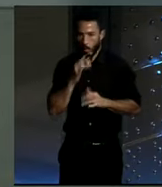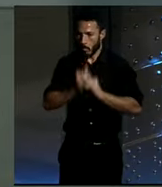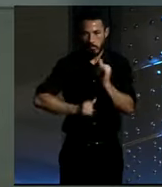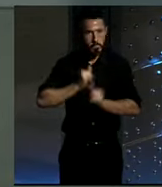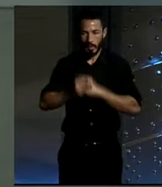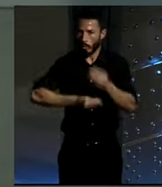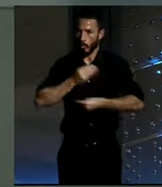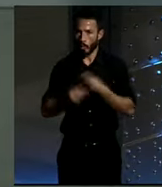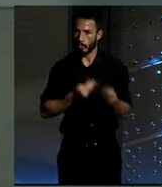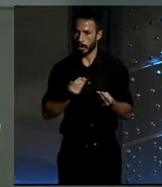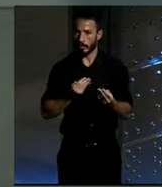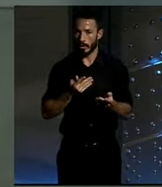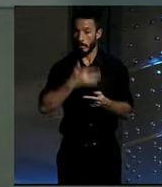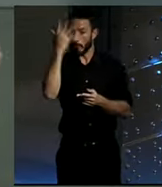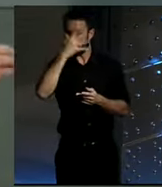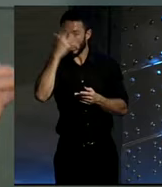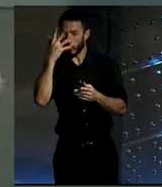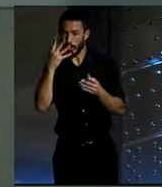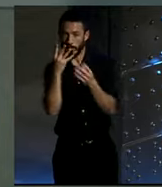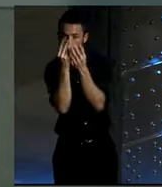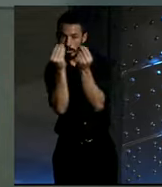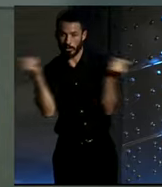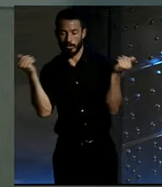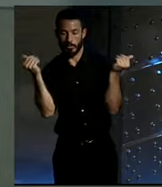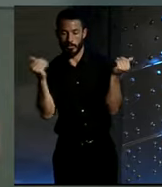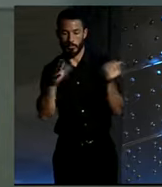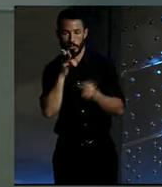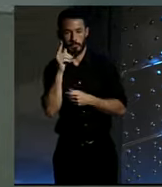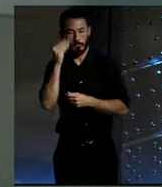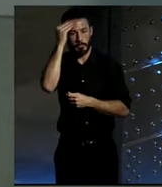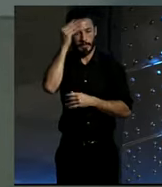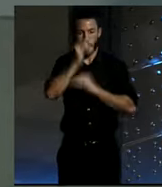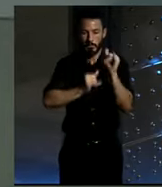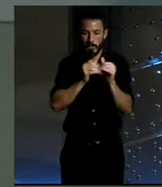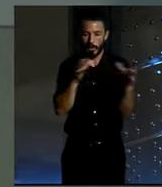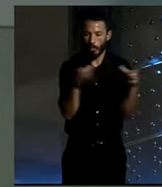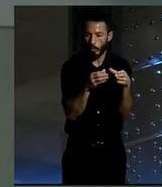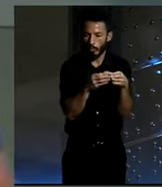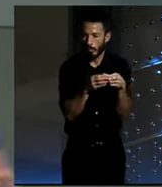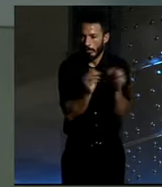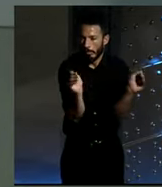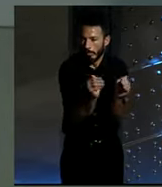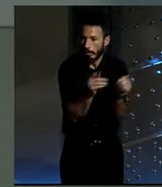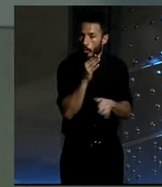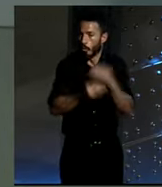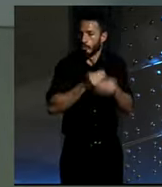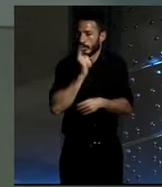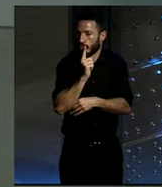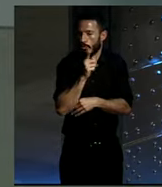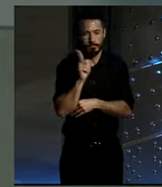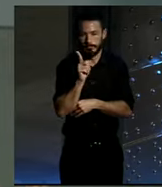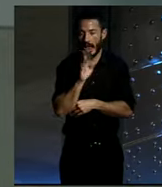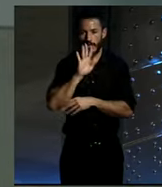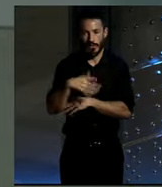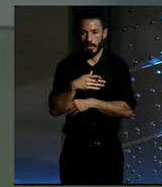hace que esos estereotipos, justamente que vienen de que el uso sea muy restringido, se rompen totalmente. O sea, y ves a perfiles de todo